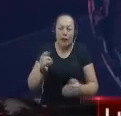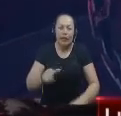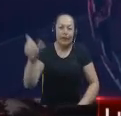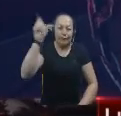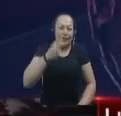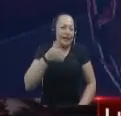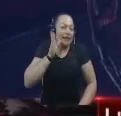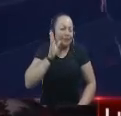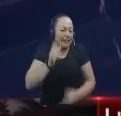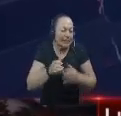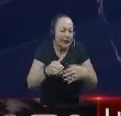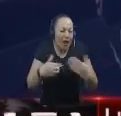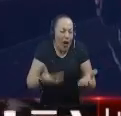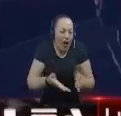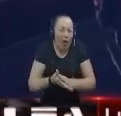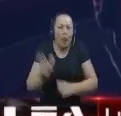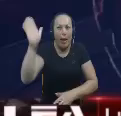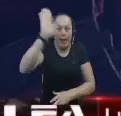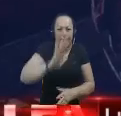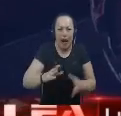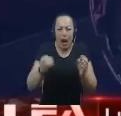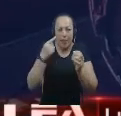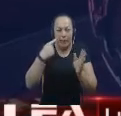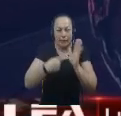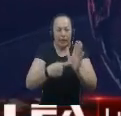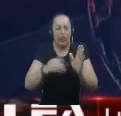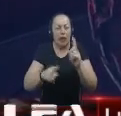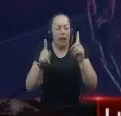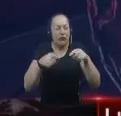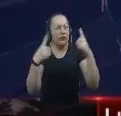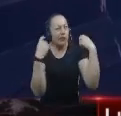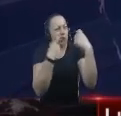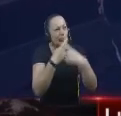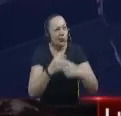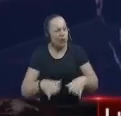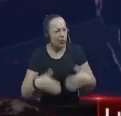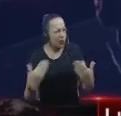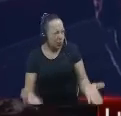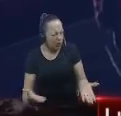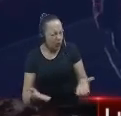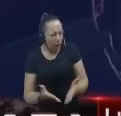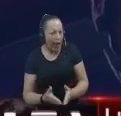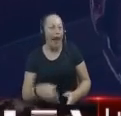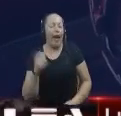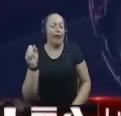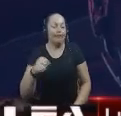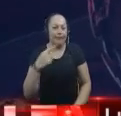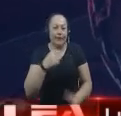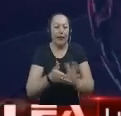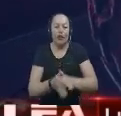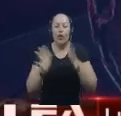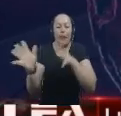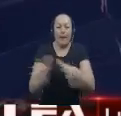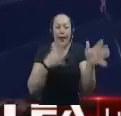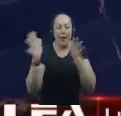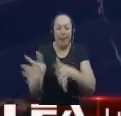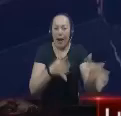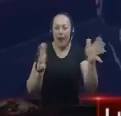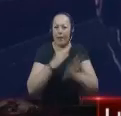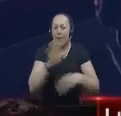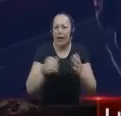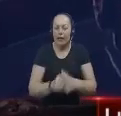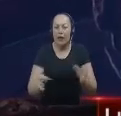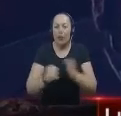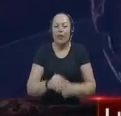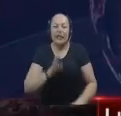eventos Y se reflexionó un poco a través de una capacitación Que dio una